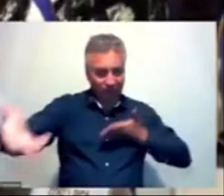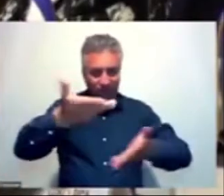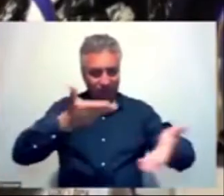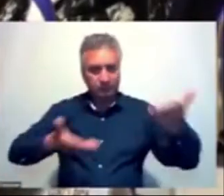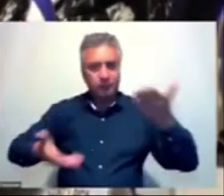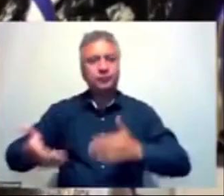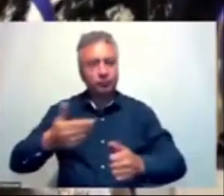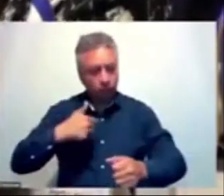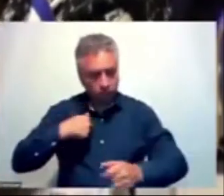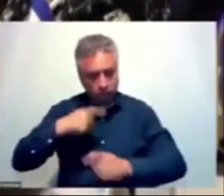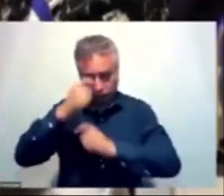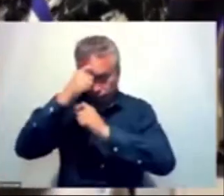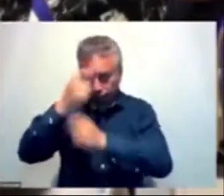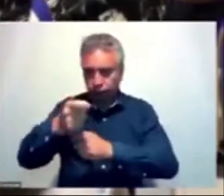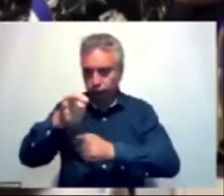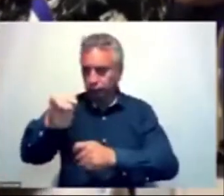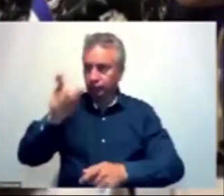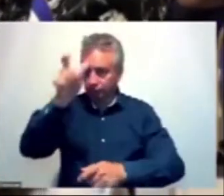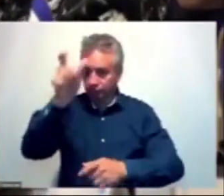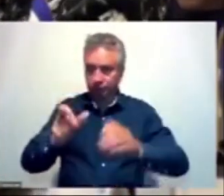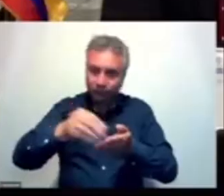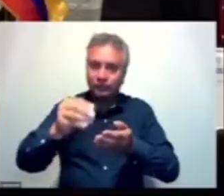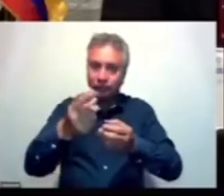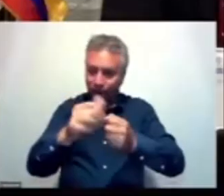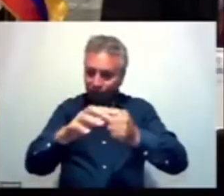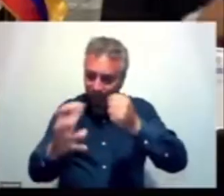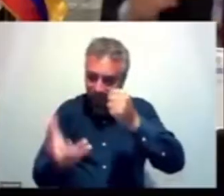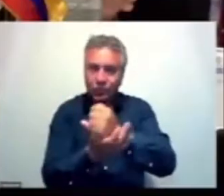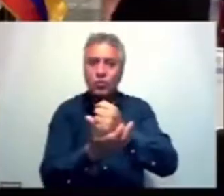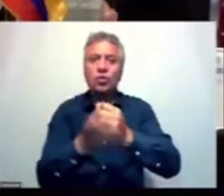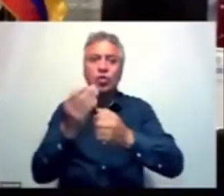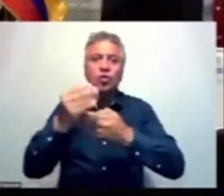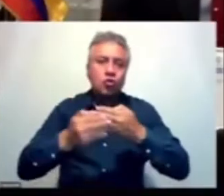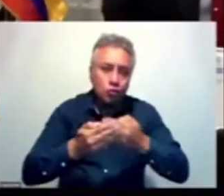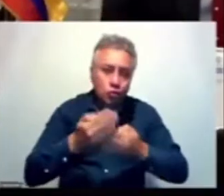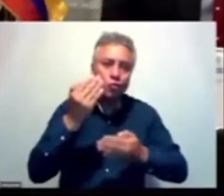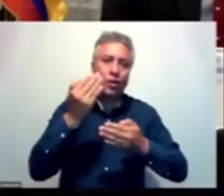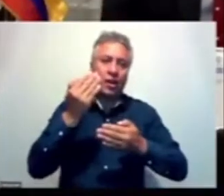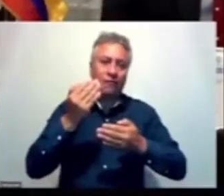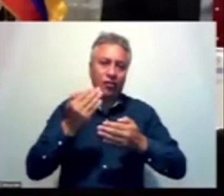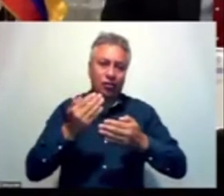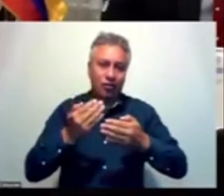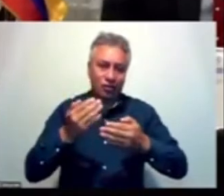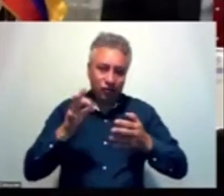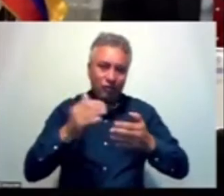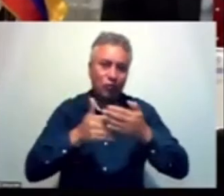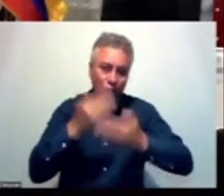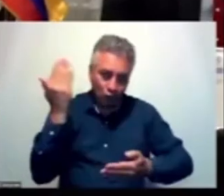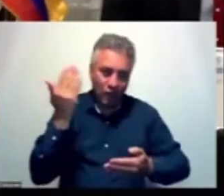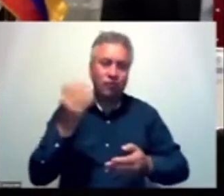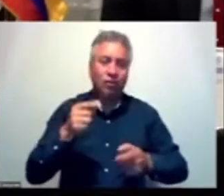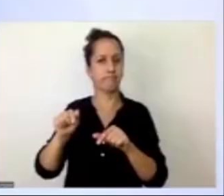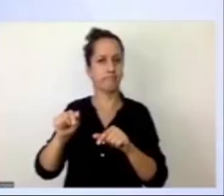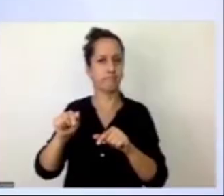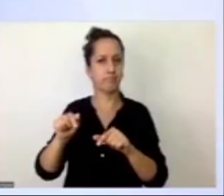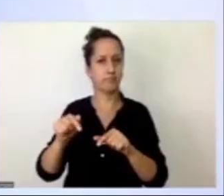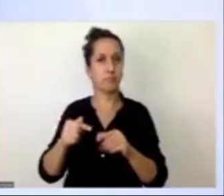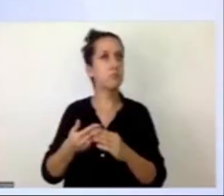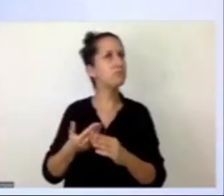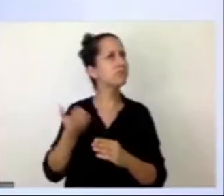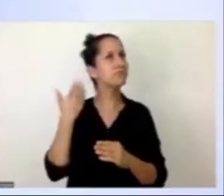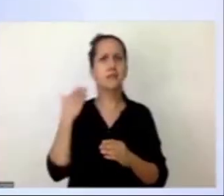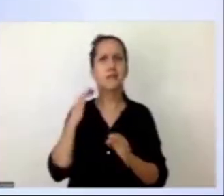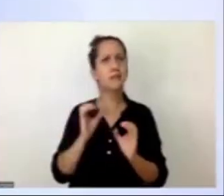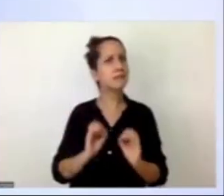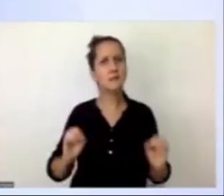la Fundación Bill Gates, los gobiernos de Canadá y de España, y hemos avanzado en temas